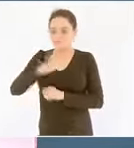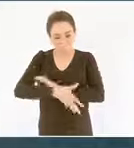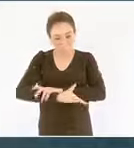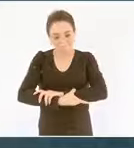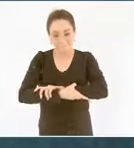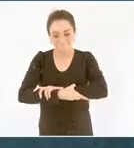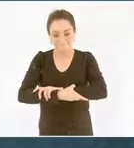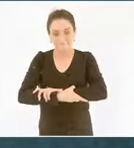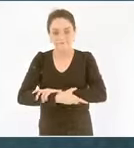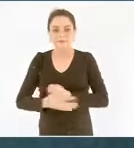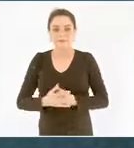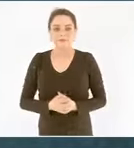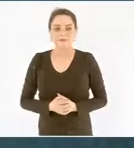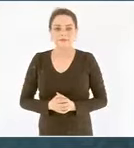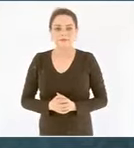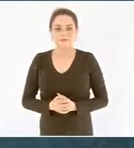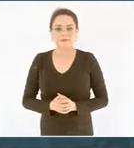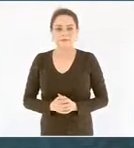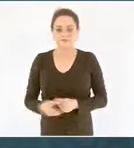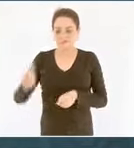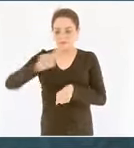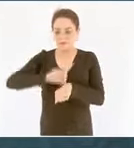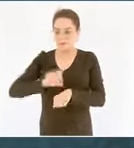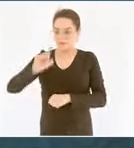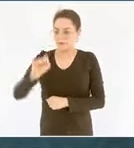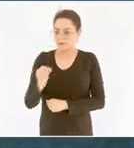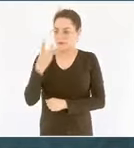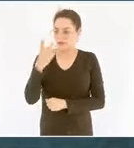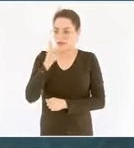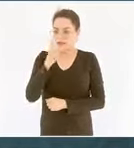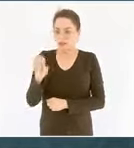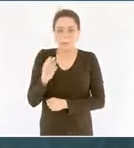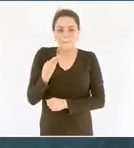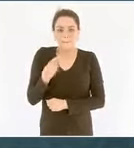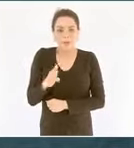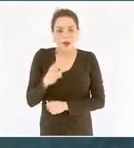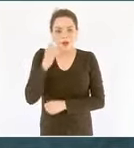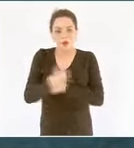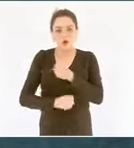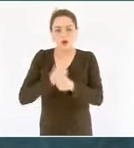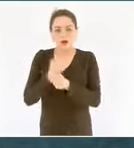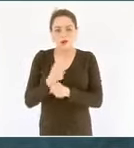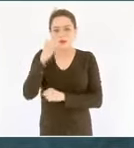el 23 de mayo de 1938